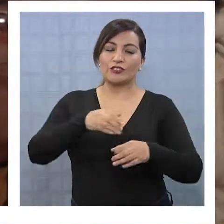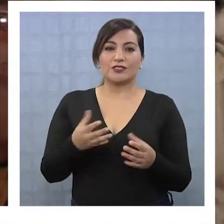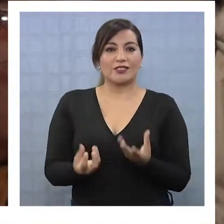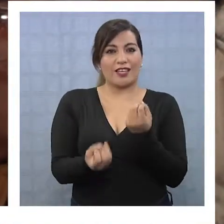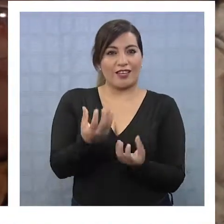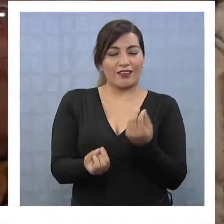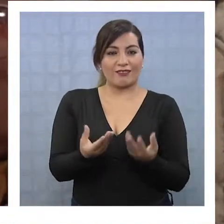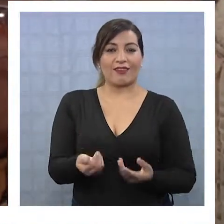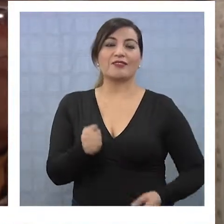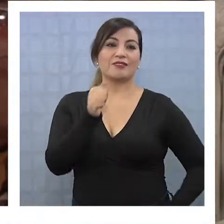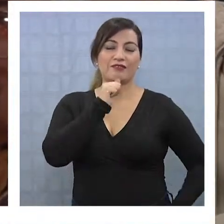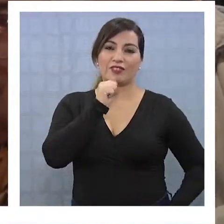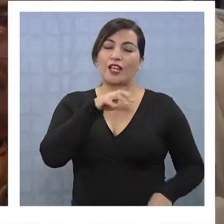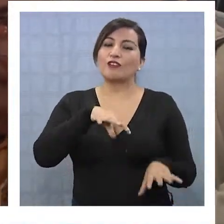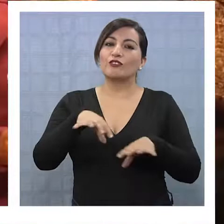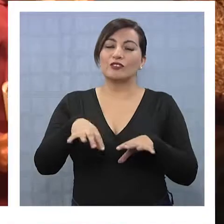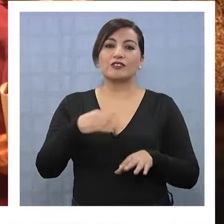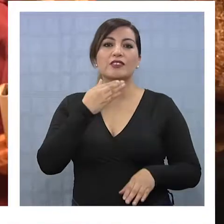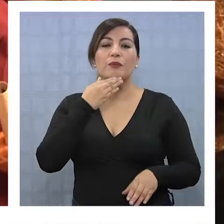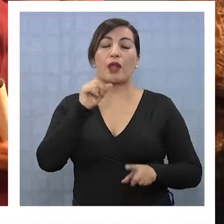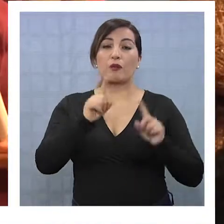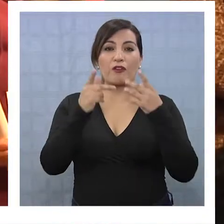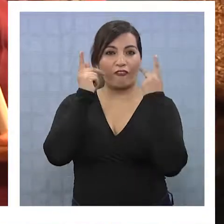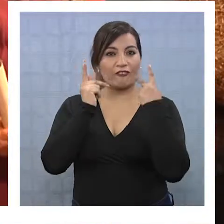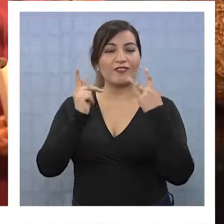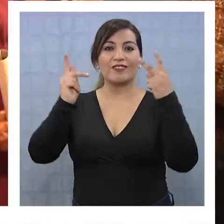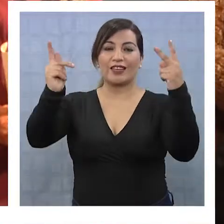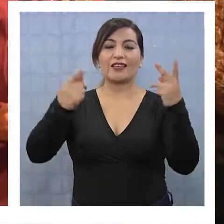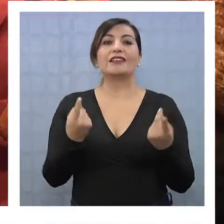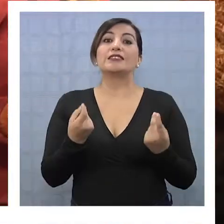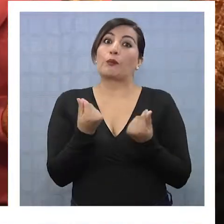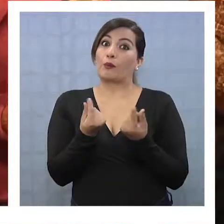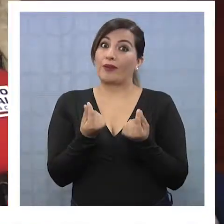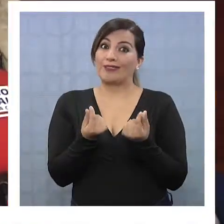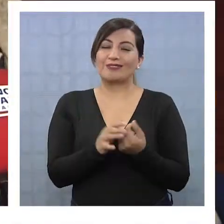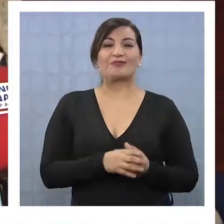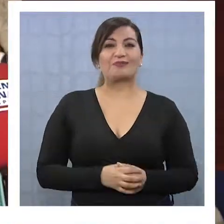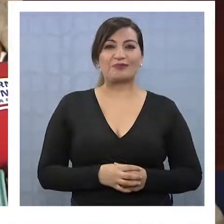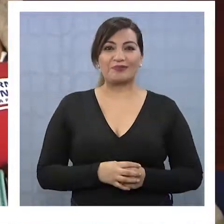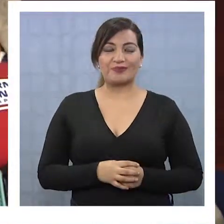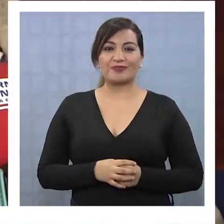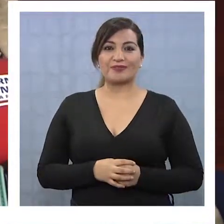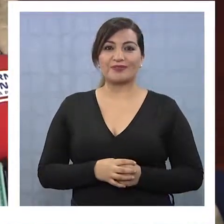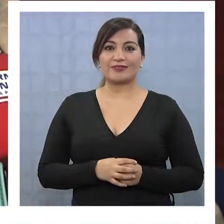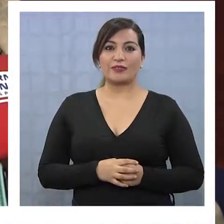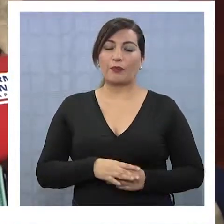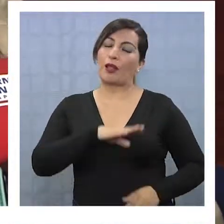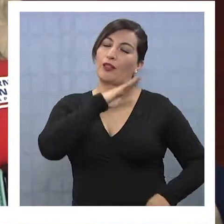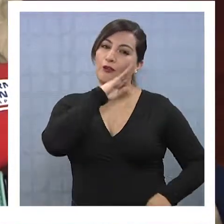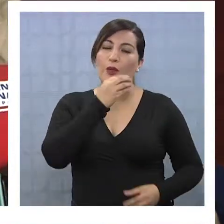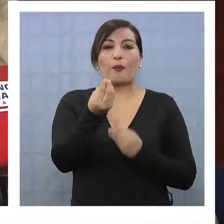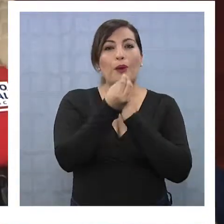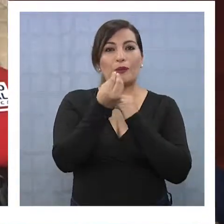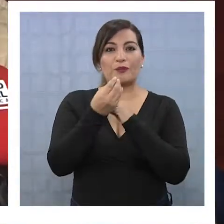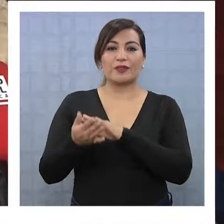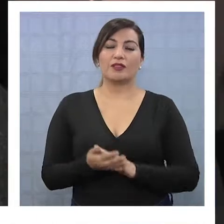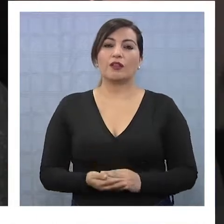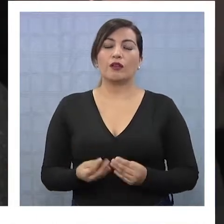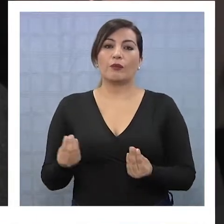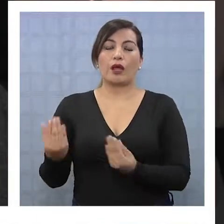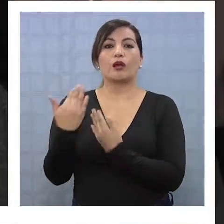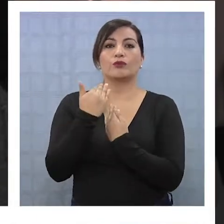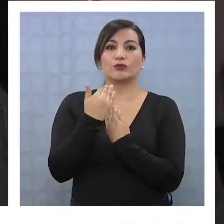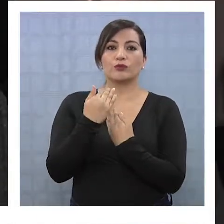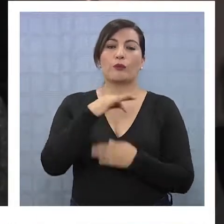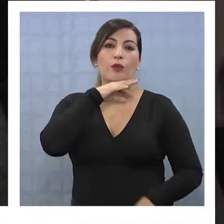una cocina, cositas que vamos a salir también de viaje y necesitamos plata, para alojarlo, para comer.